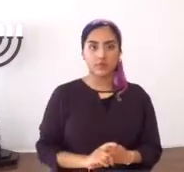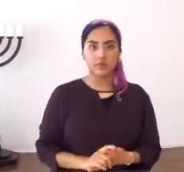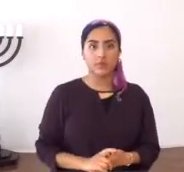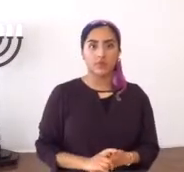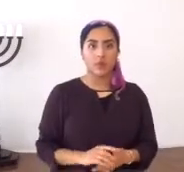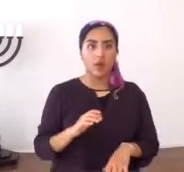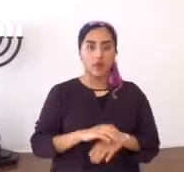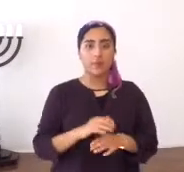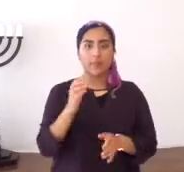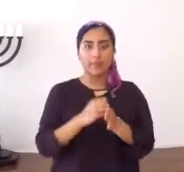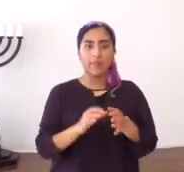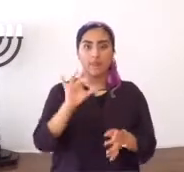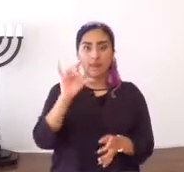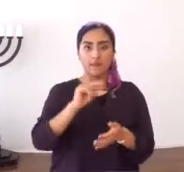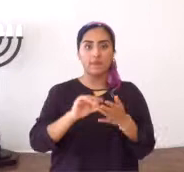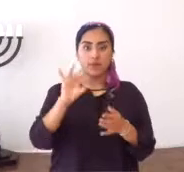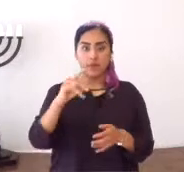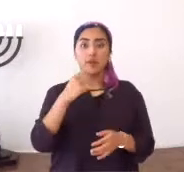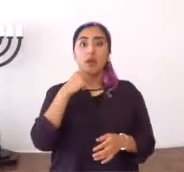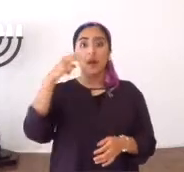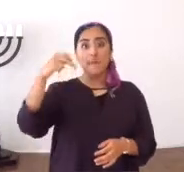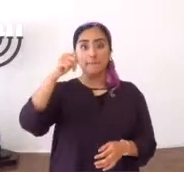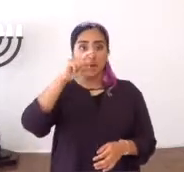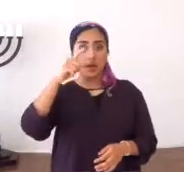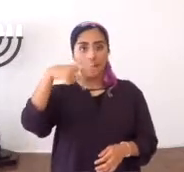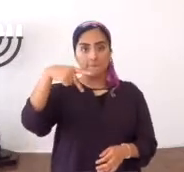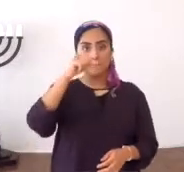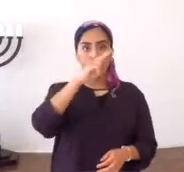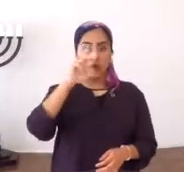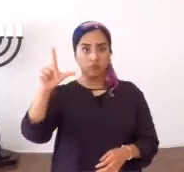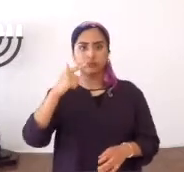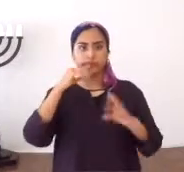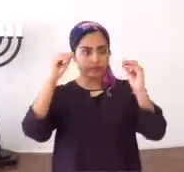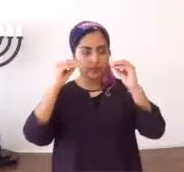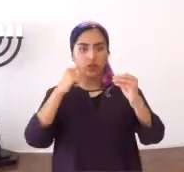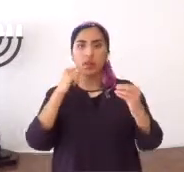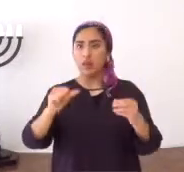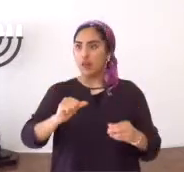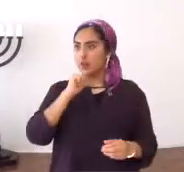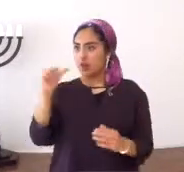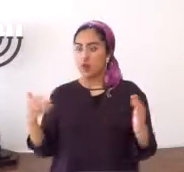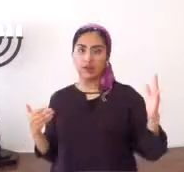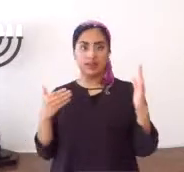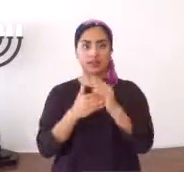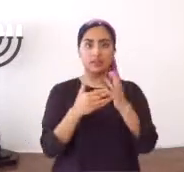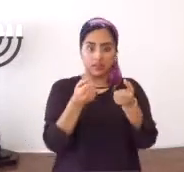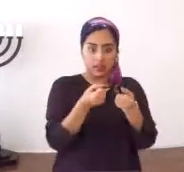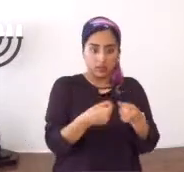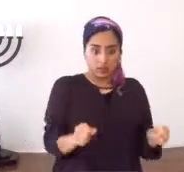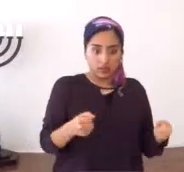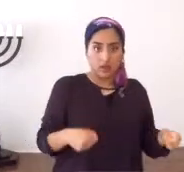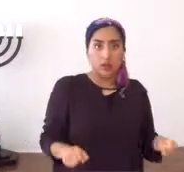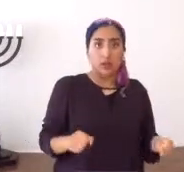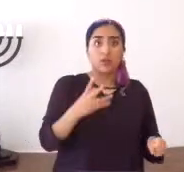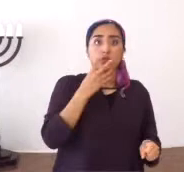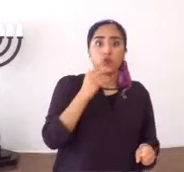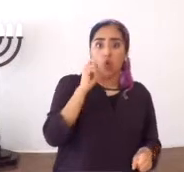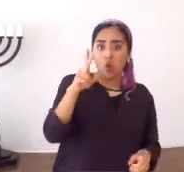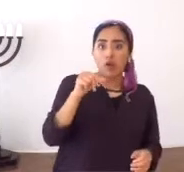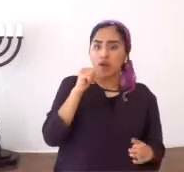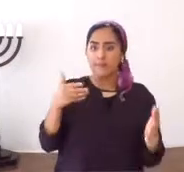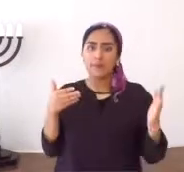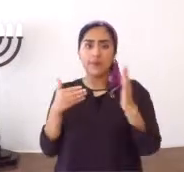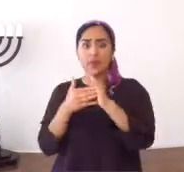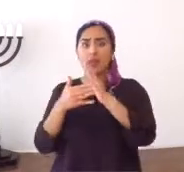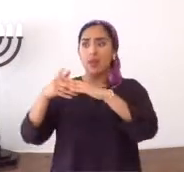8, en el 25, 8, dice, alegando Shaul, en su defensa, ni contra la Torah, de los judíos,